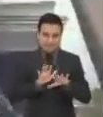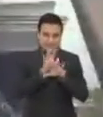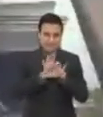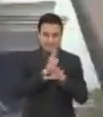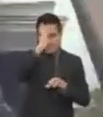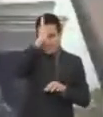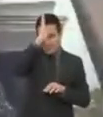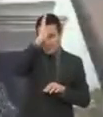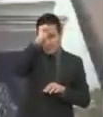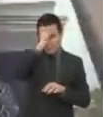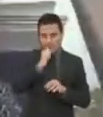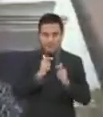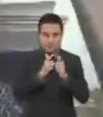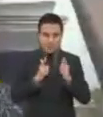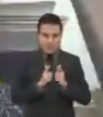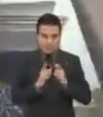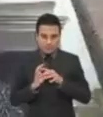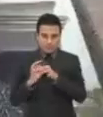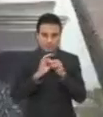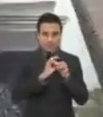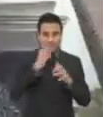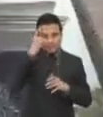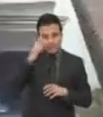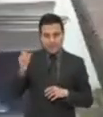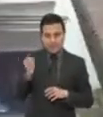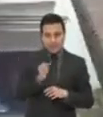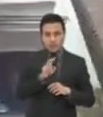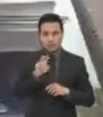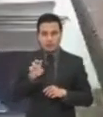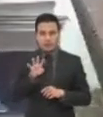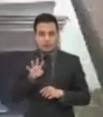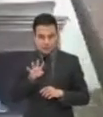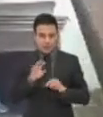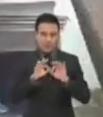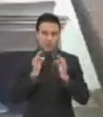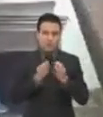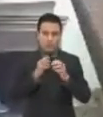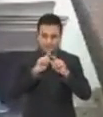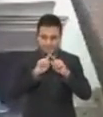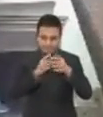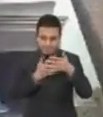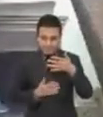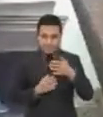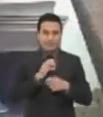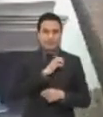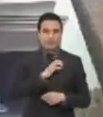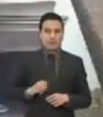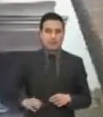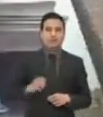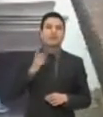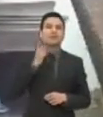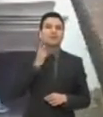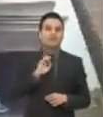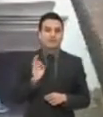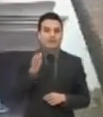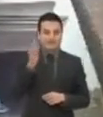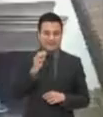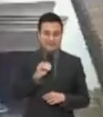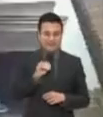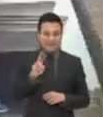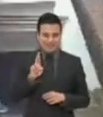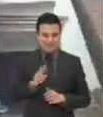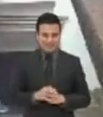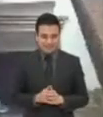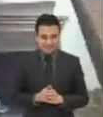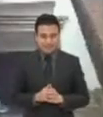de coalición parcial para postular 219 fórmulas de candidaturas a diputaciones por el principio de